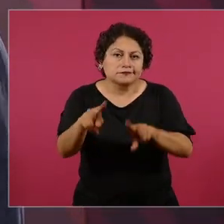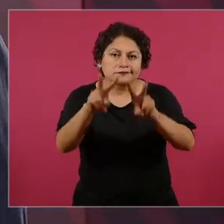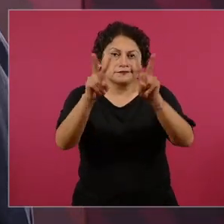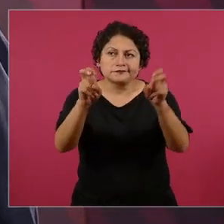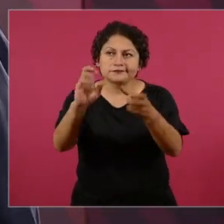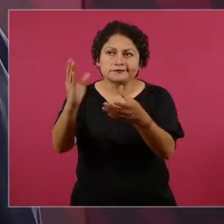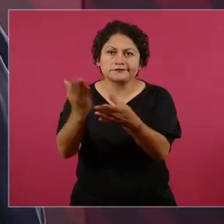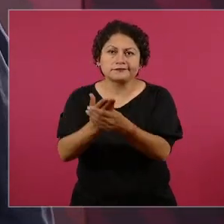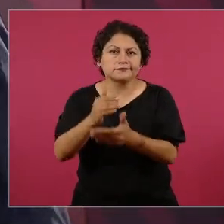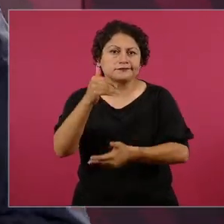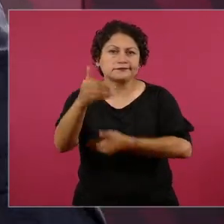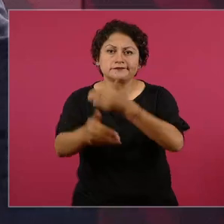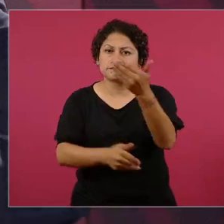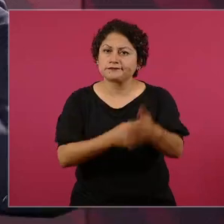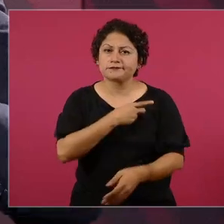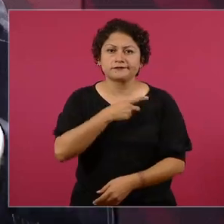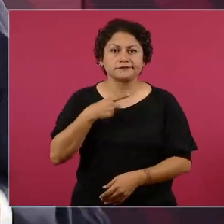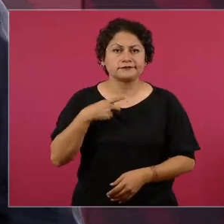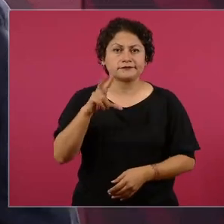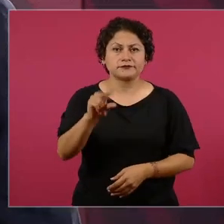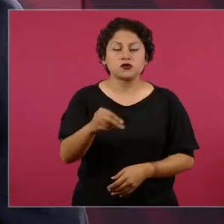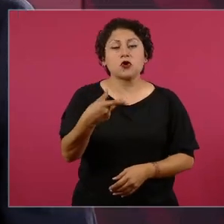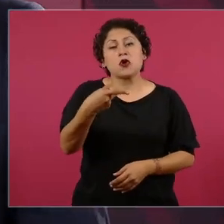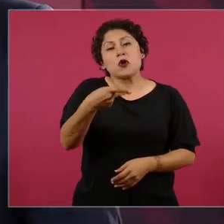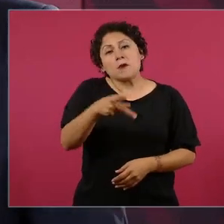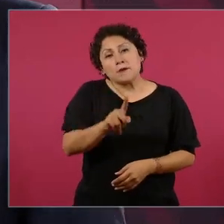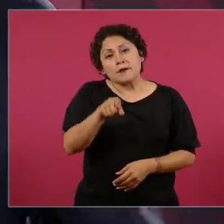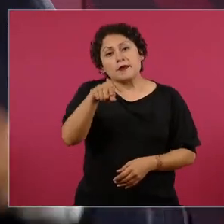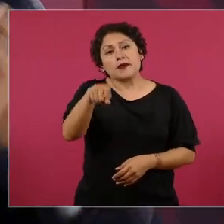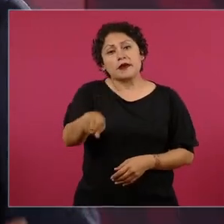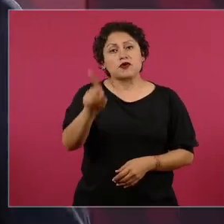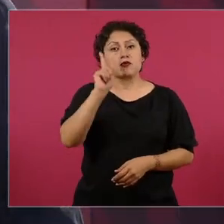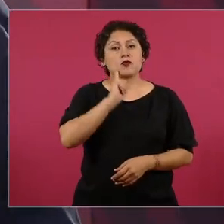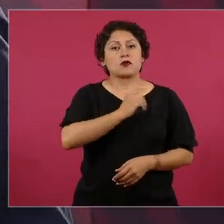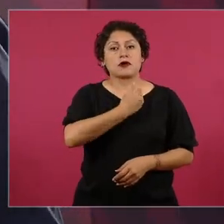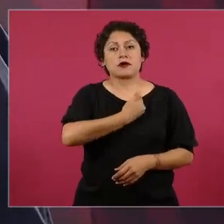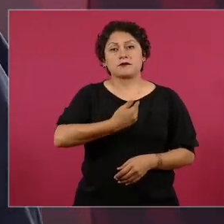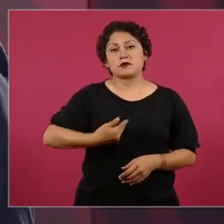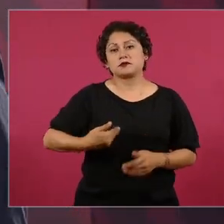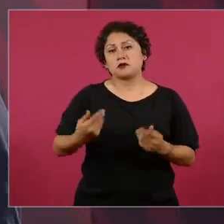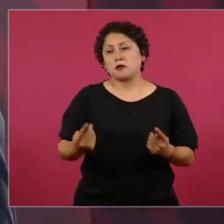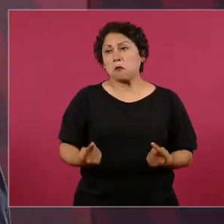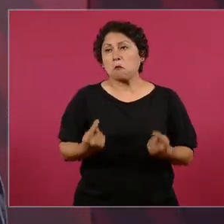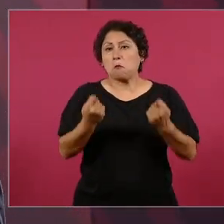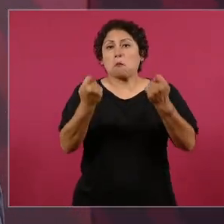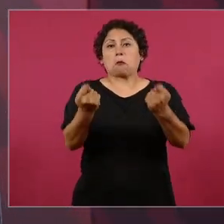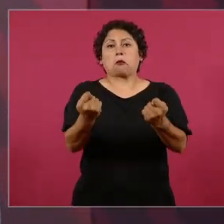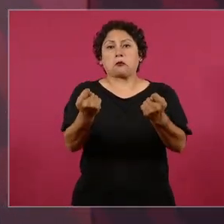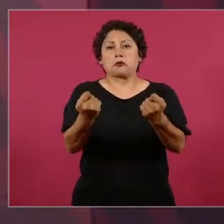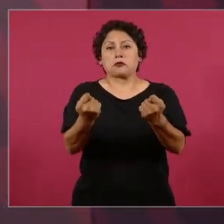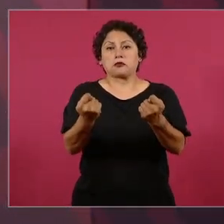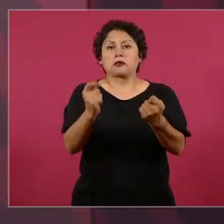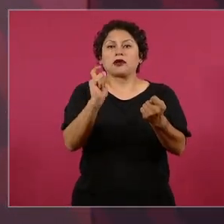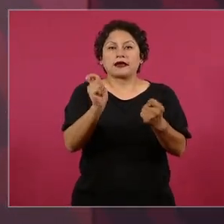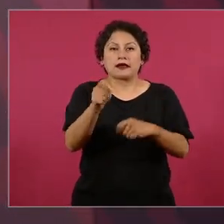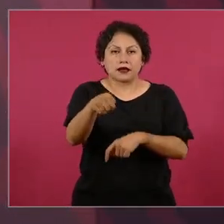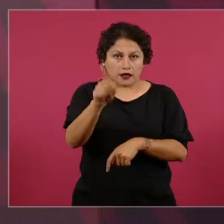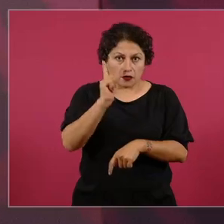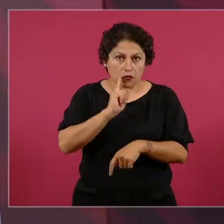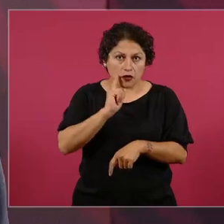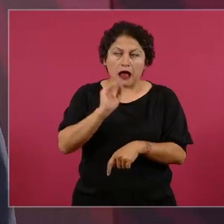de manera arbitraria, no sólo les da entrada,